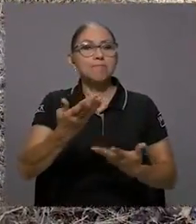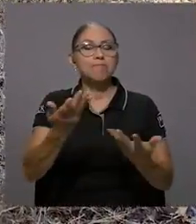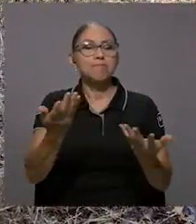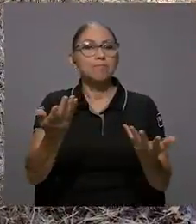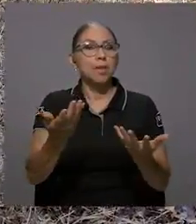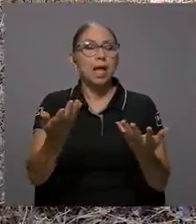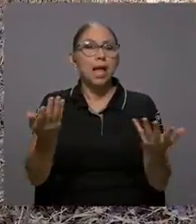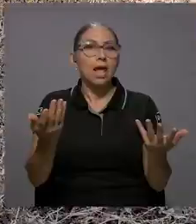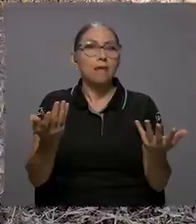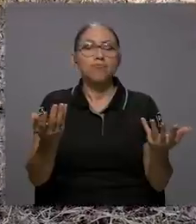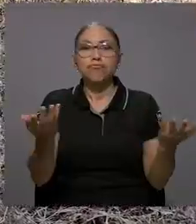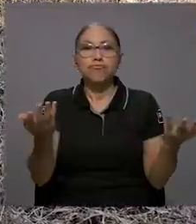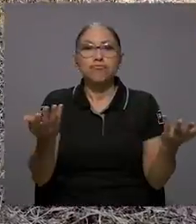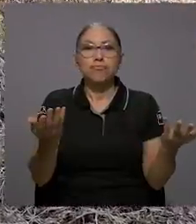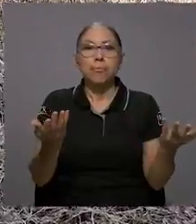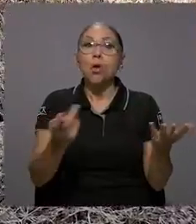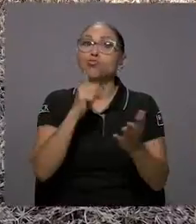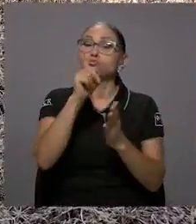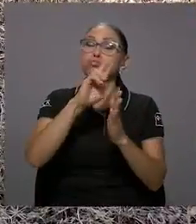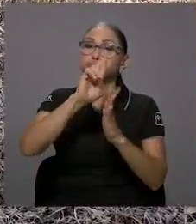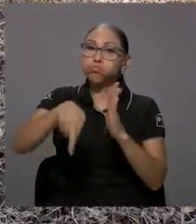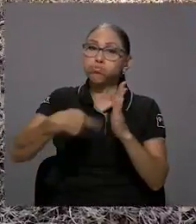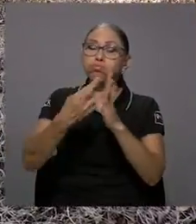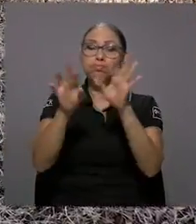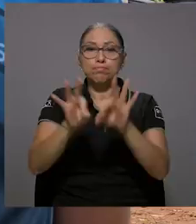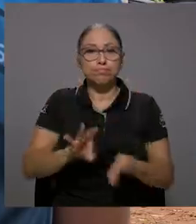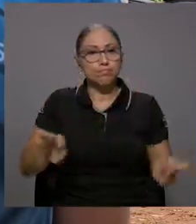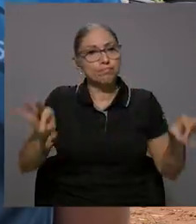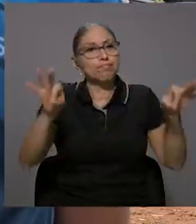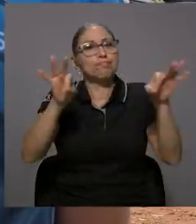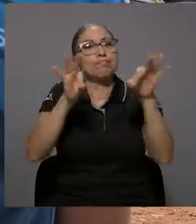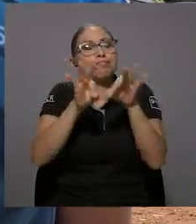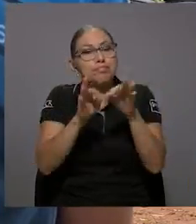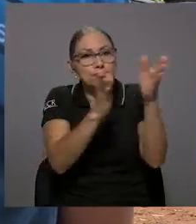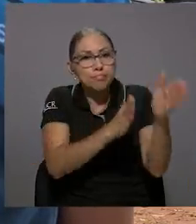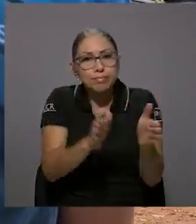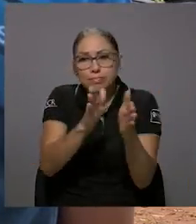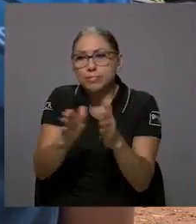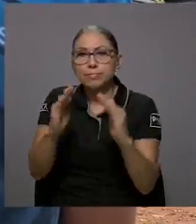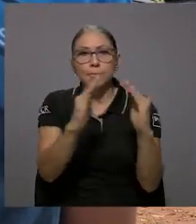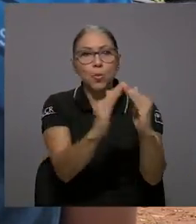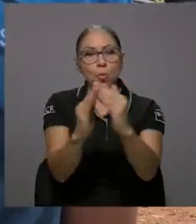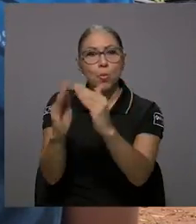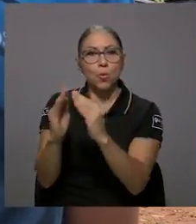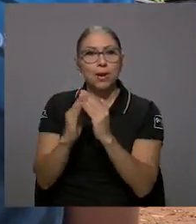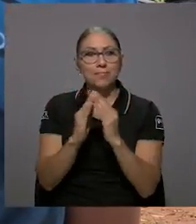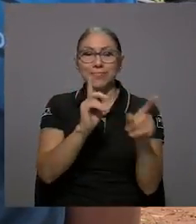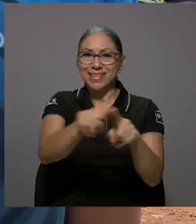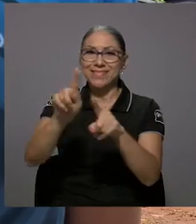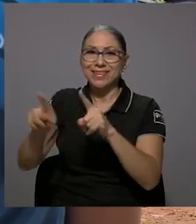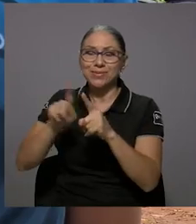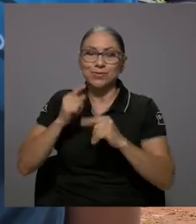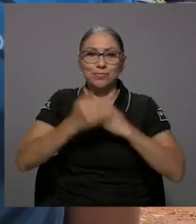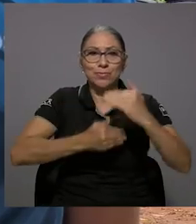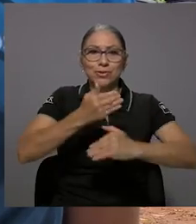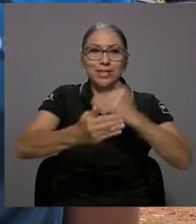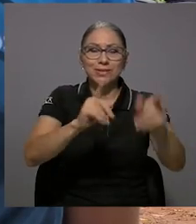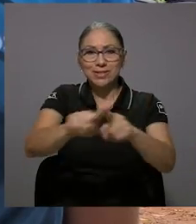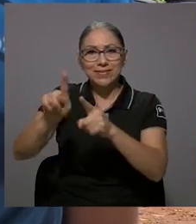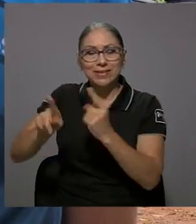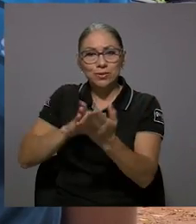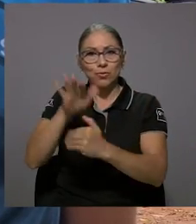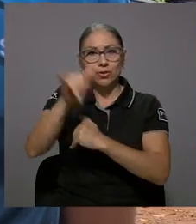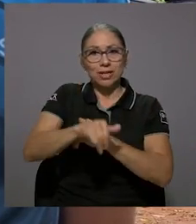vino también a traer un rol muy importante en lo que es la